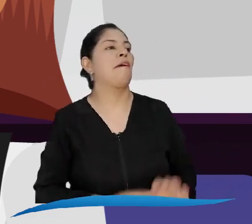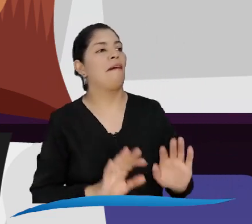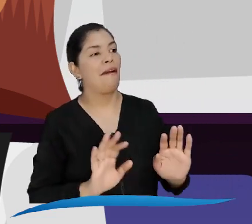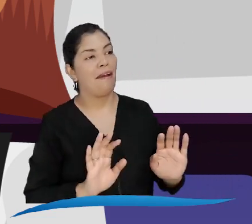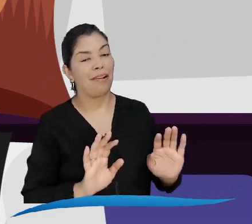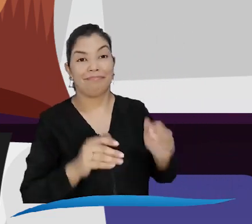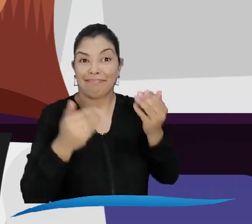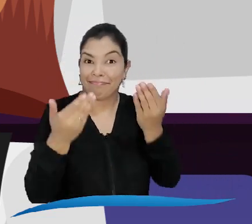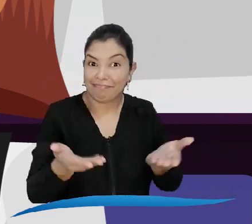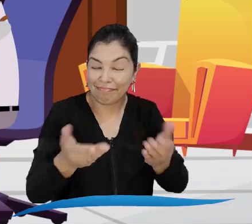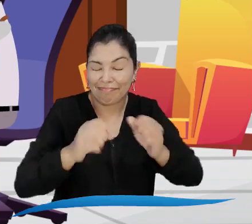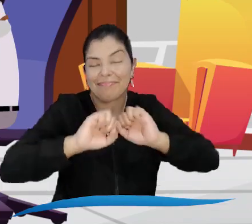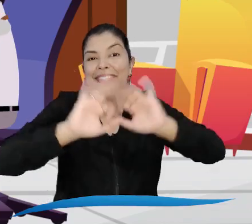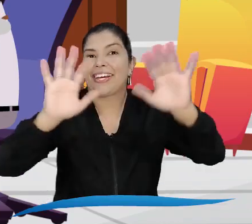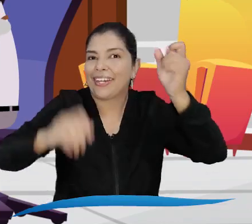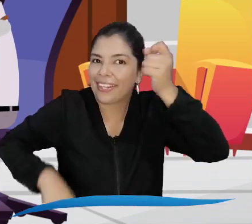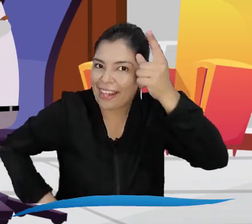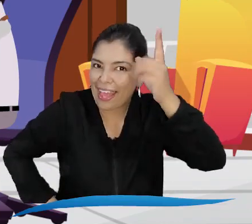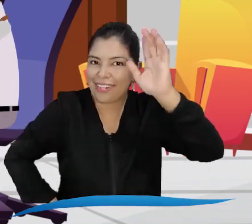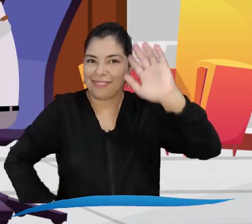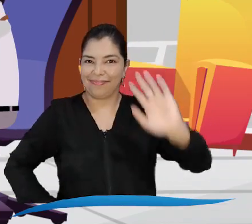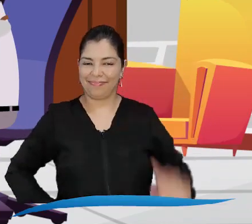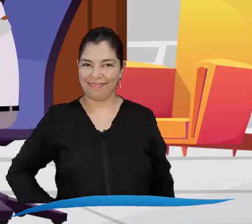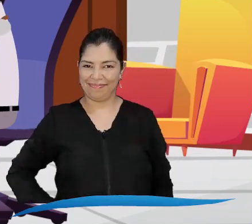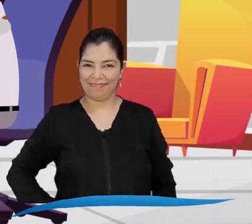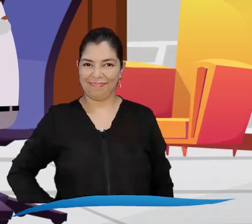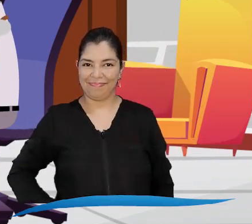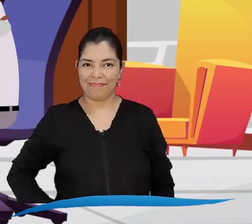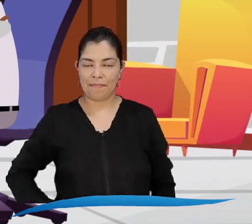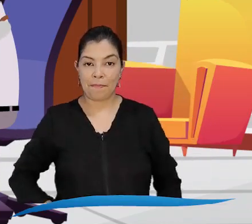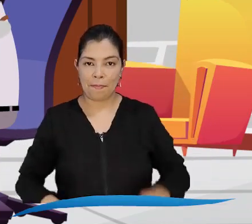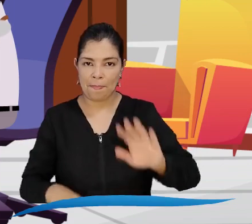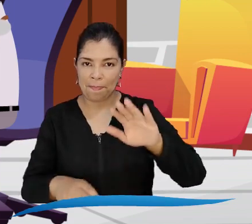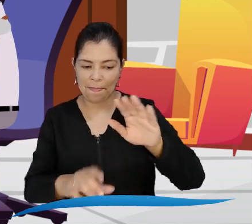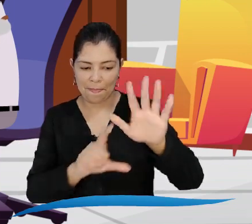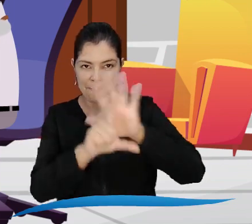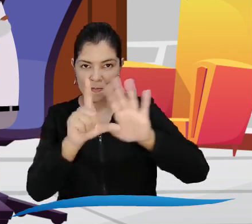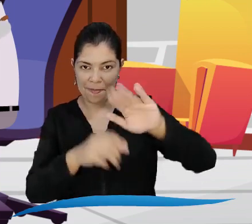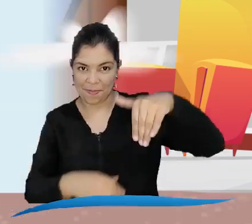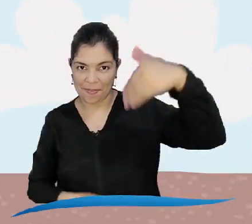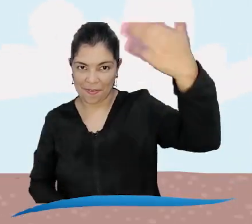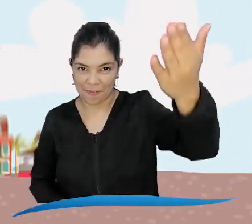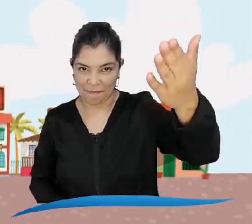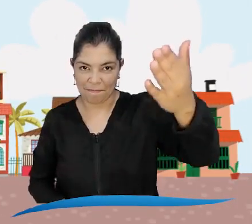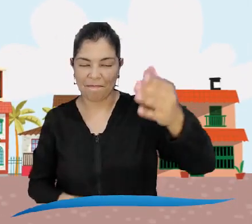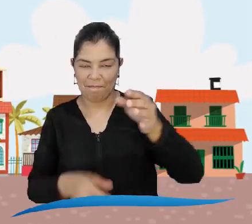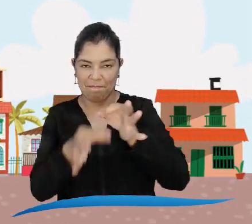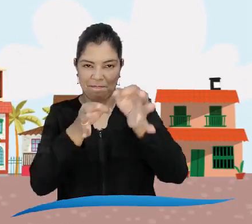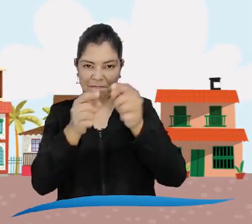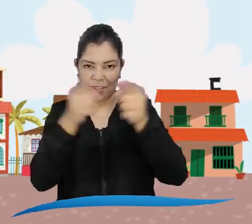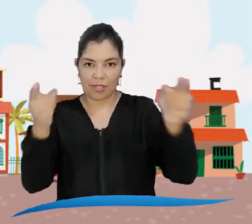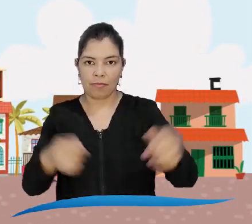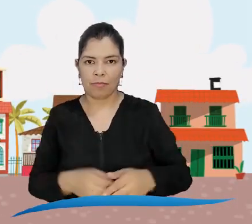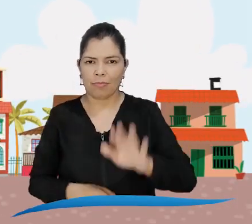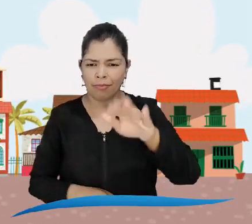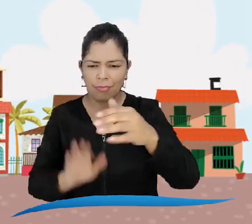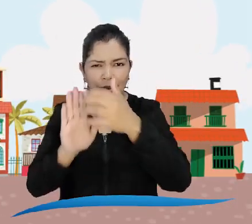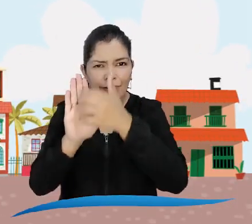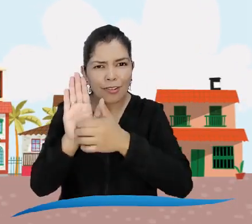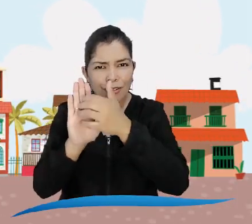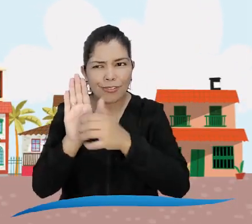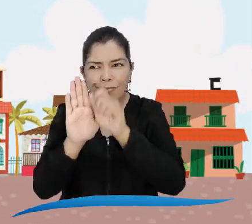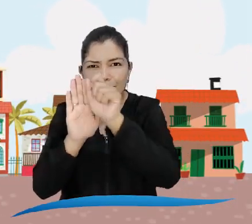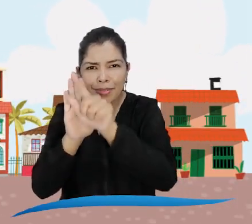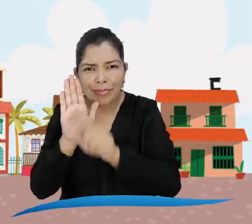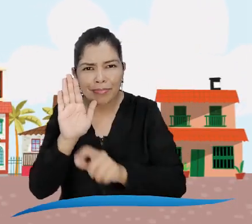importante tenerlo claro. Bueno, es que así clarito, sí nos entendemos. No te pierdas nuestro próximo episodio